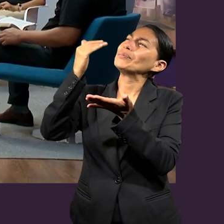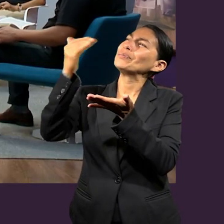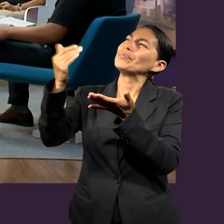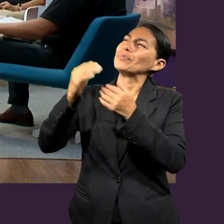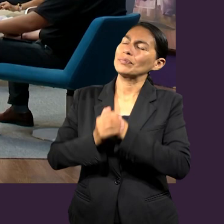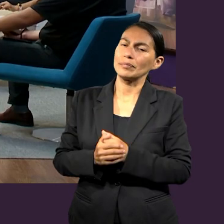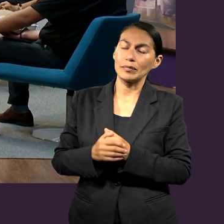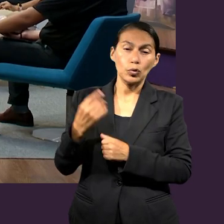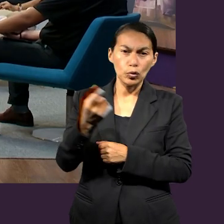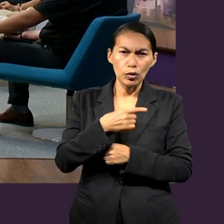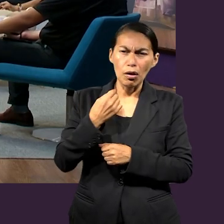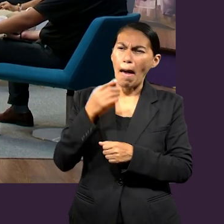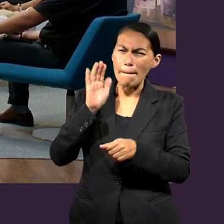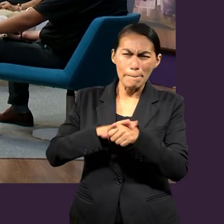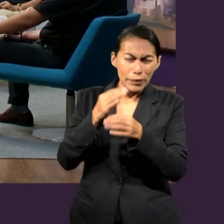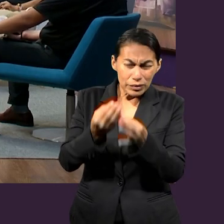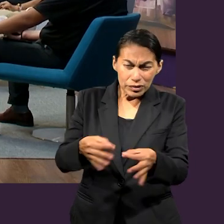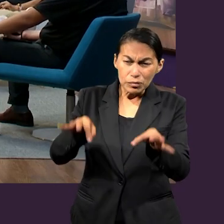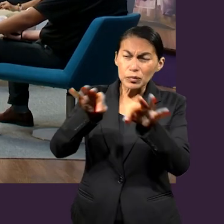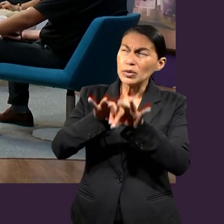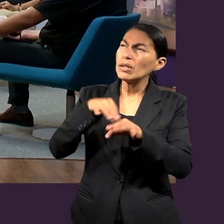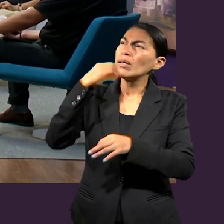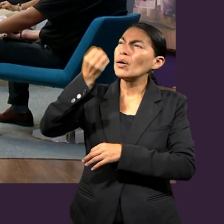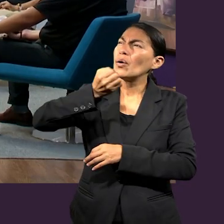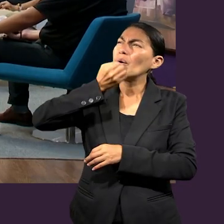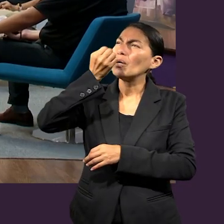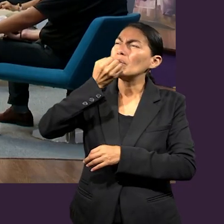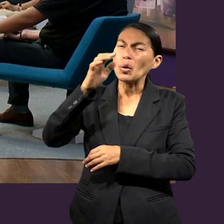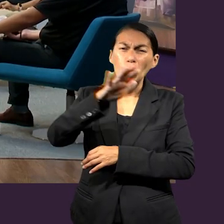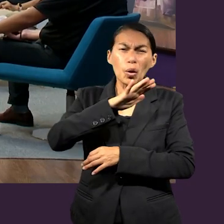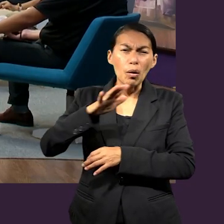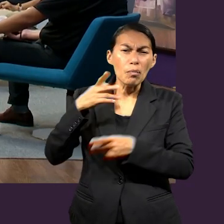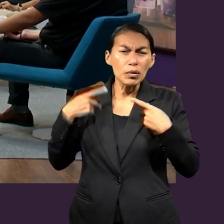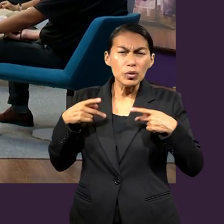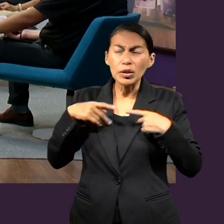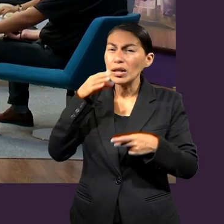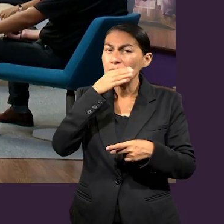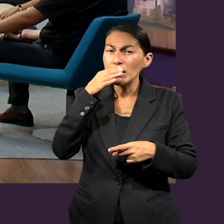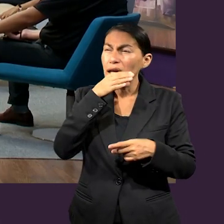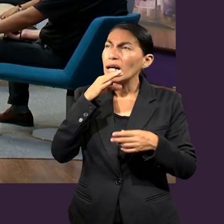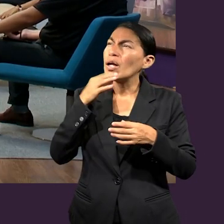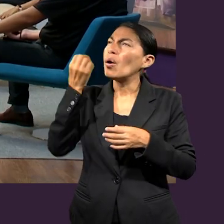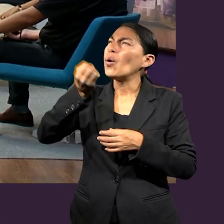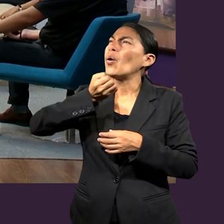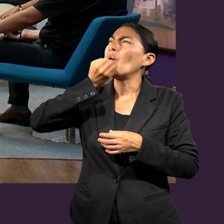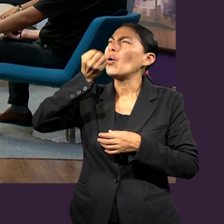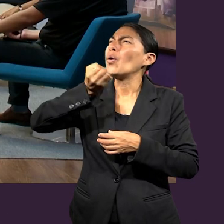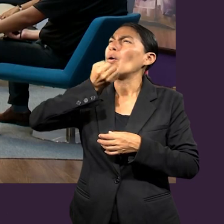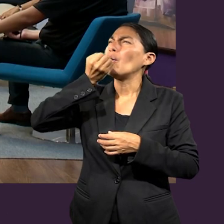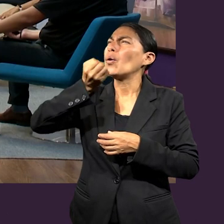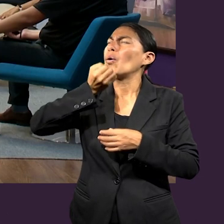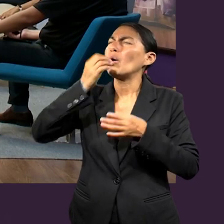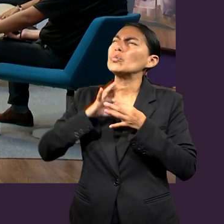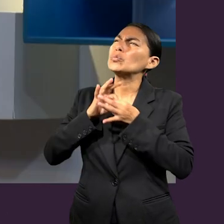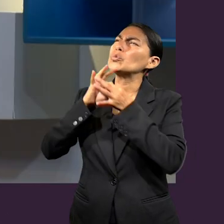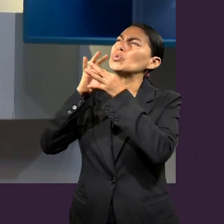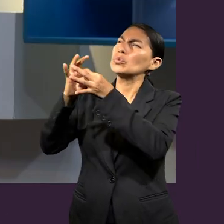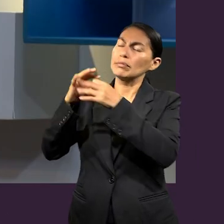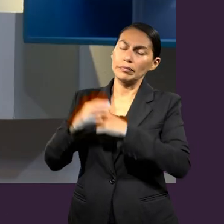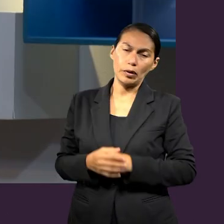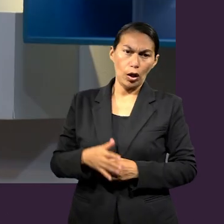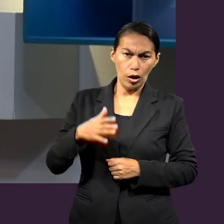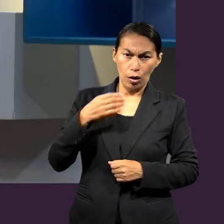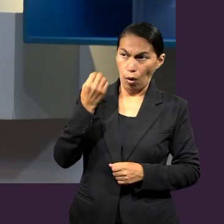primordial. La oración debe ser primordial y fundamental en la vida de un cristiano. Y la oración